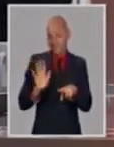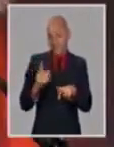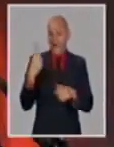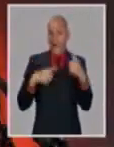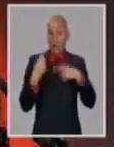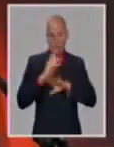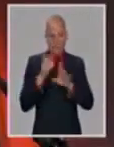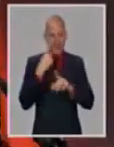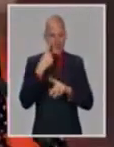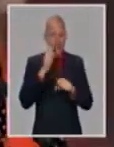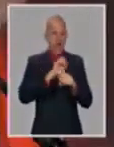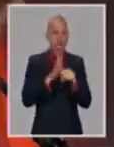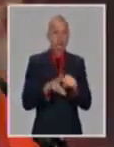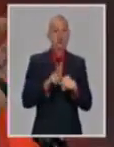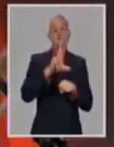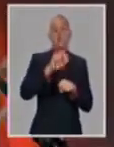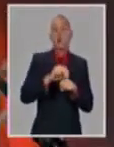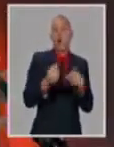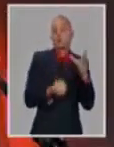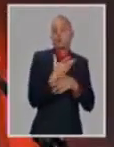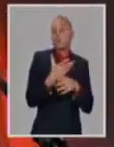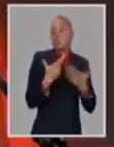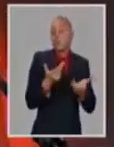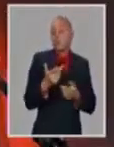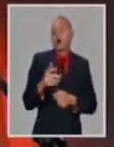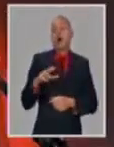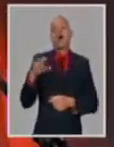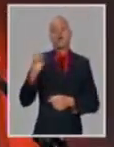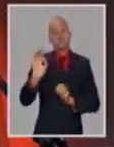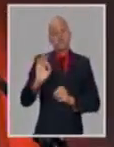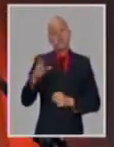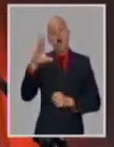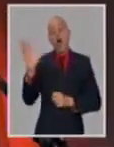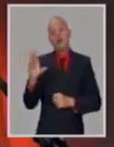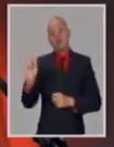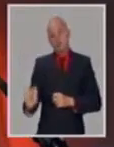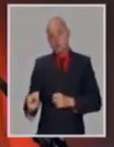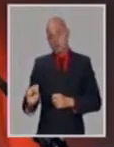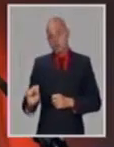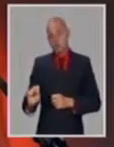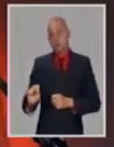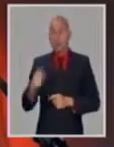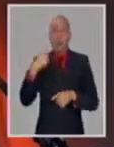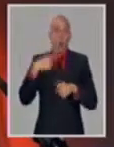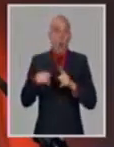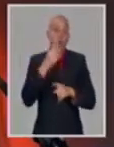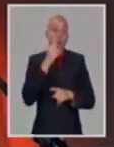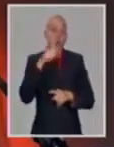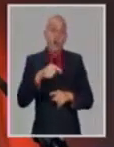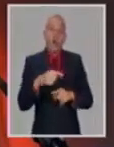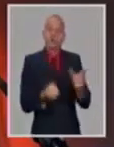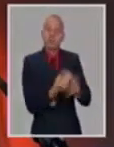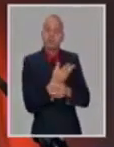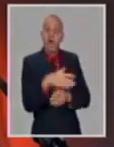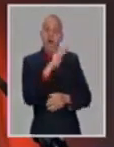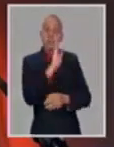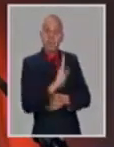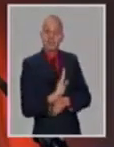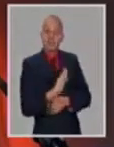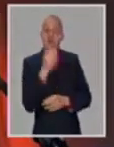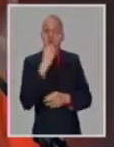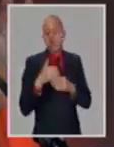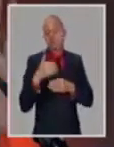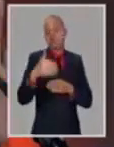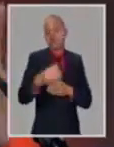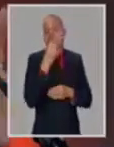reportadas, quizás es que no las hemos visto hasta ahora, pero las estamos encontrando. Y para nosotros, pensamos que internamente